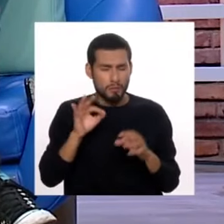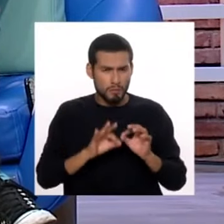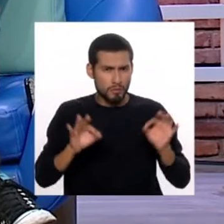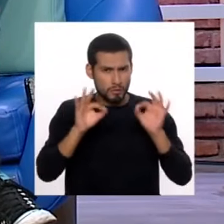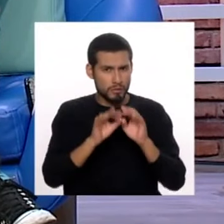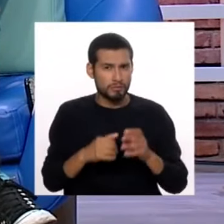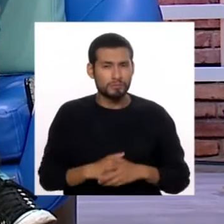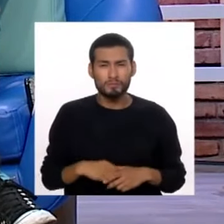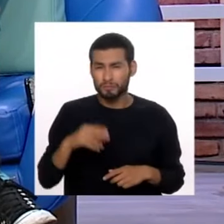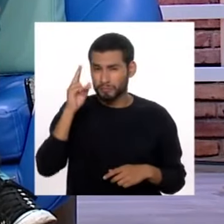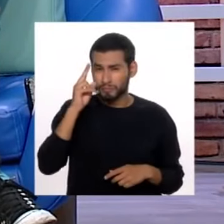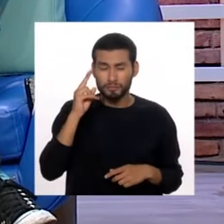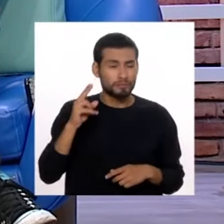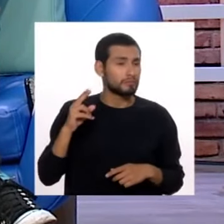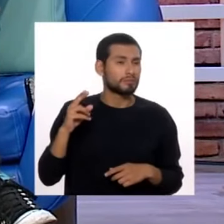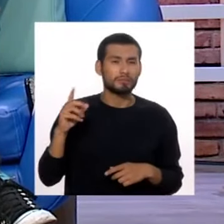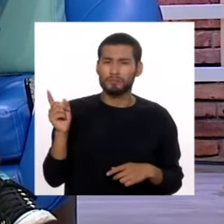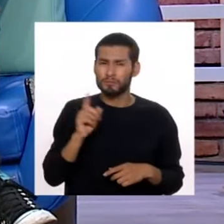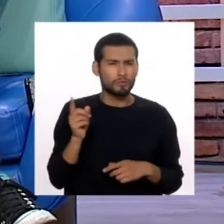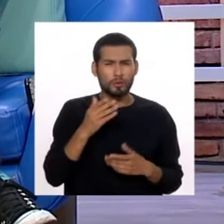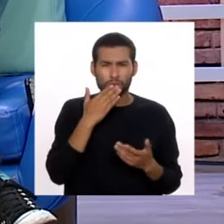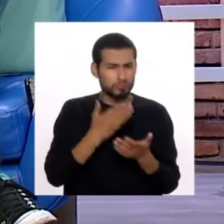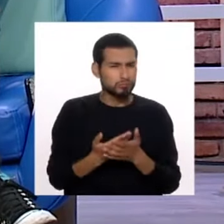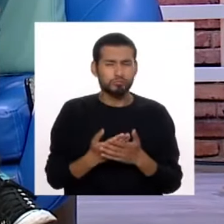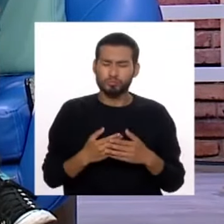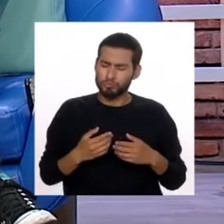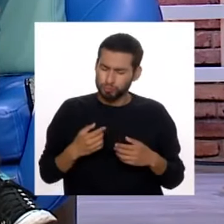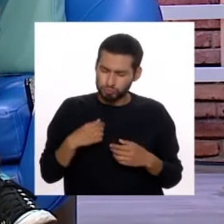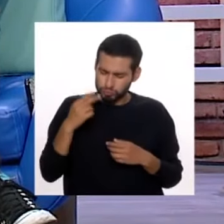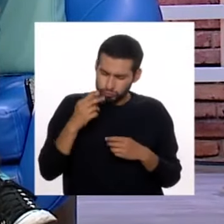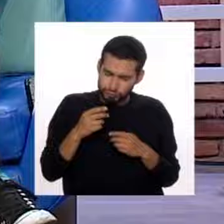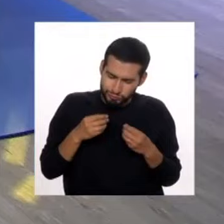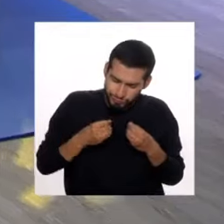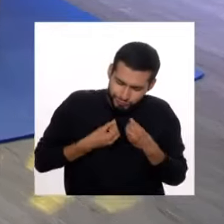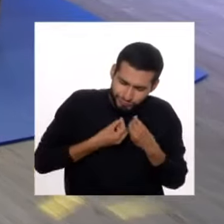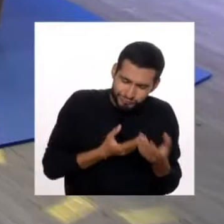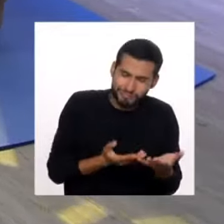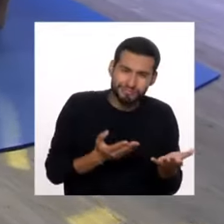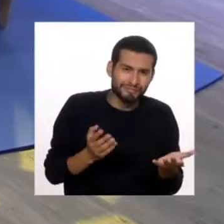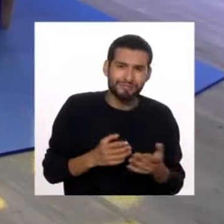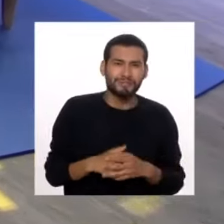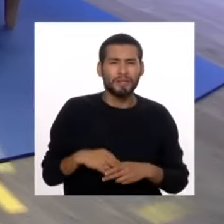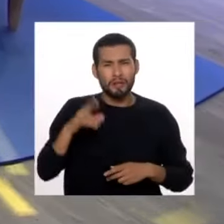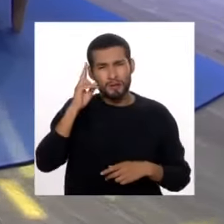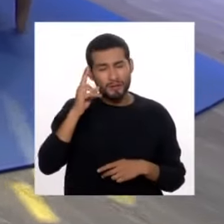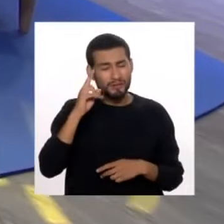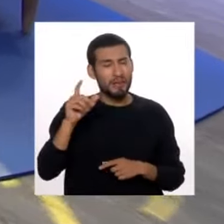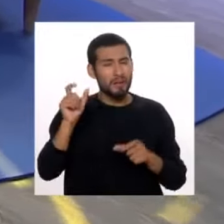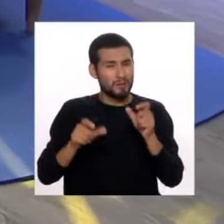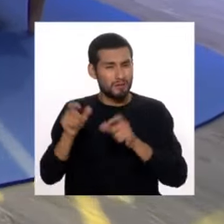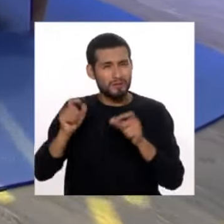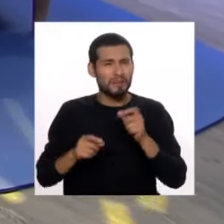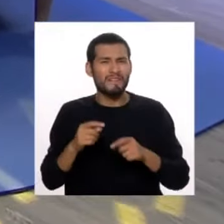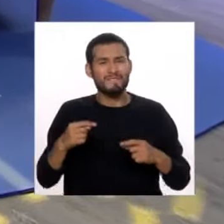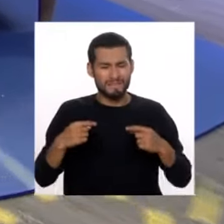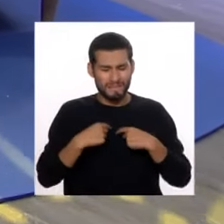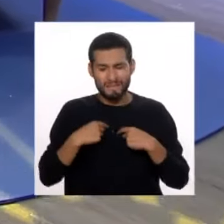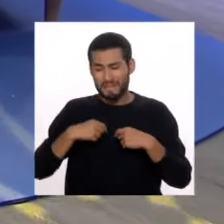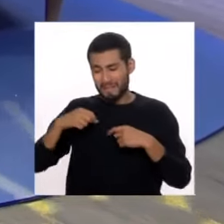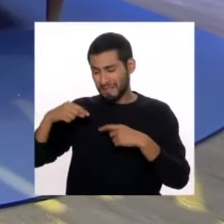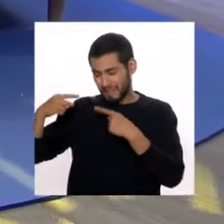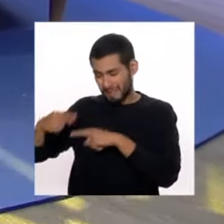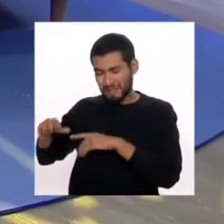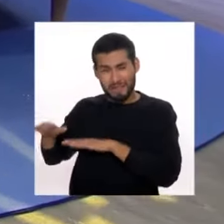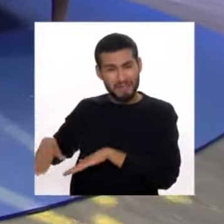siempre estamos sanos ni limpios de corazón para ejercer la profesión. Exacto. Y entonces a veces tenemos maestros que tienen todavía heridas de niños